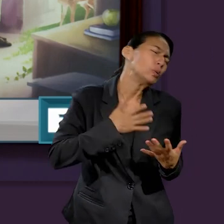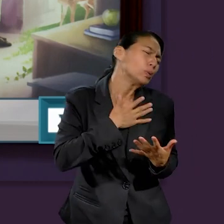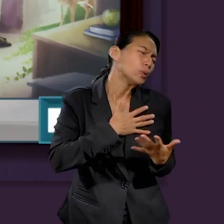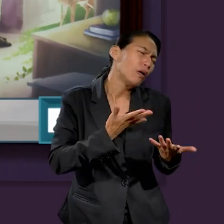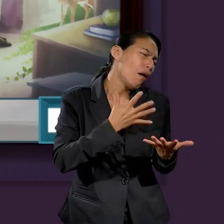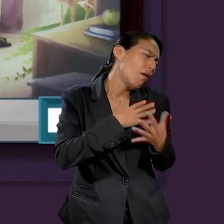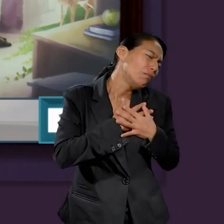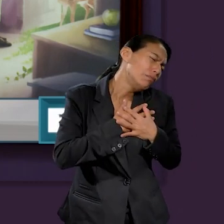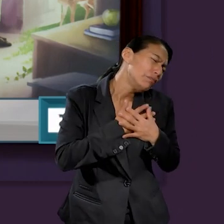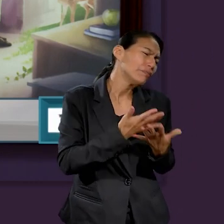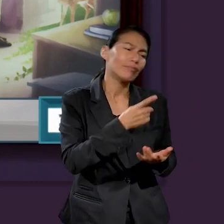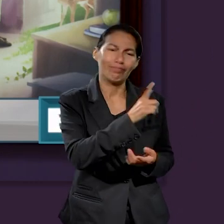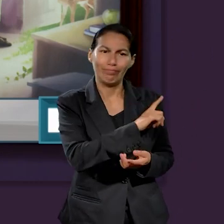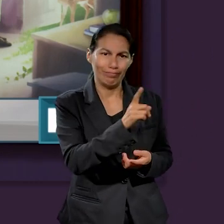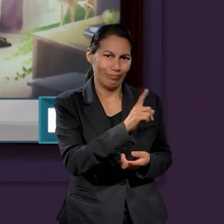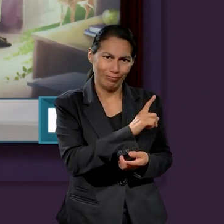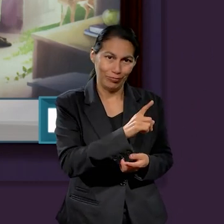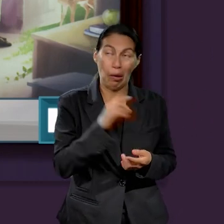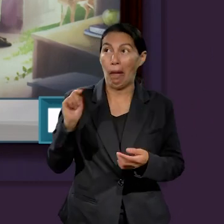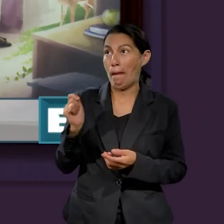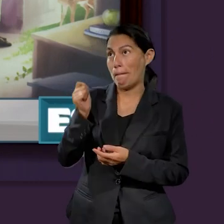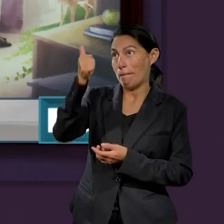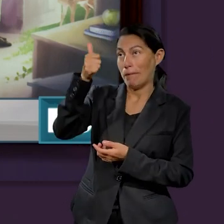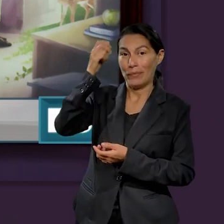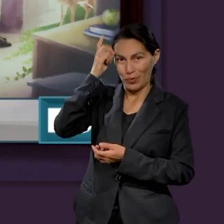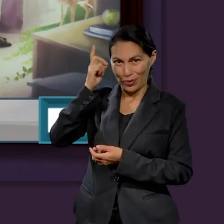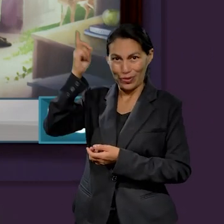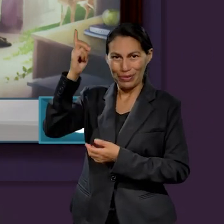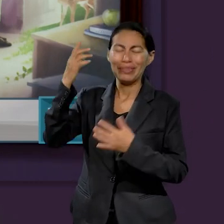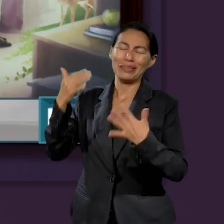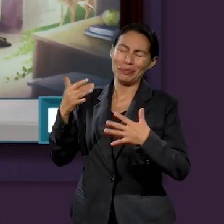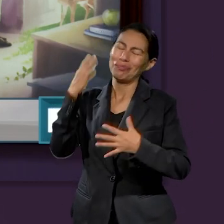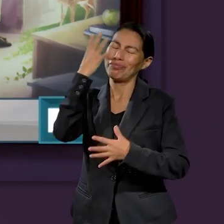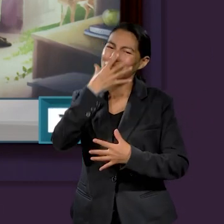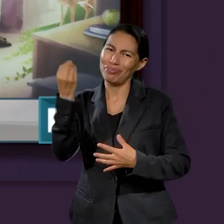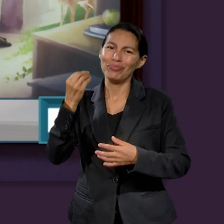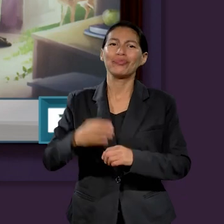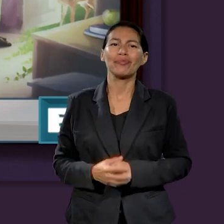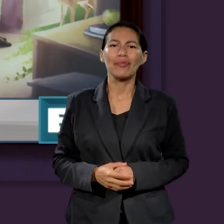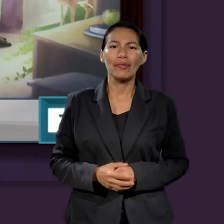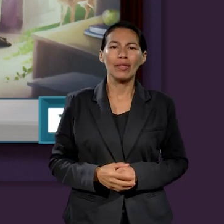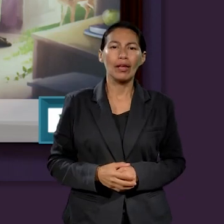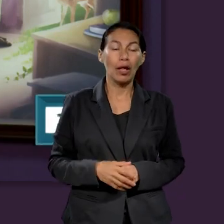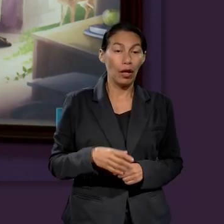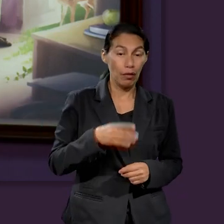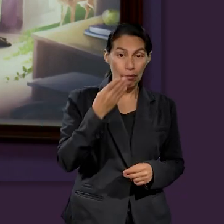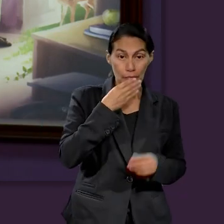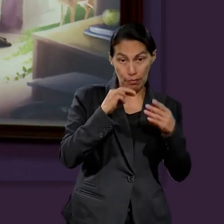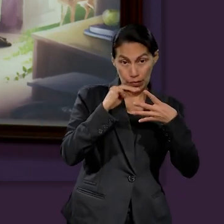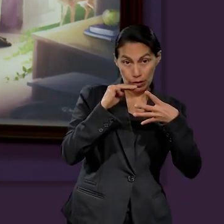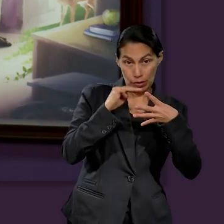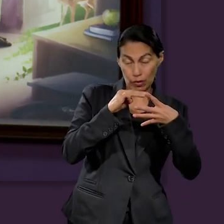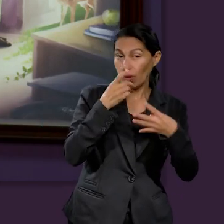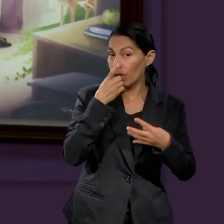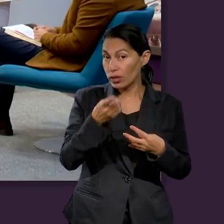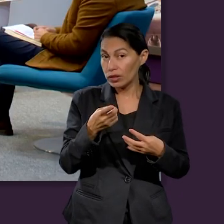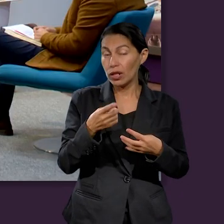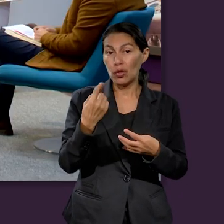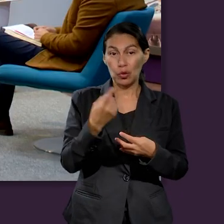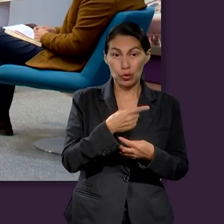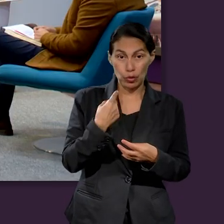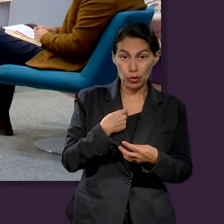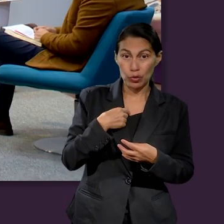al mundo. Pues Dios nos aconseja en la Biblia, en Mateo 6.24,